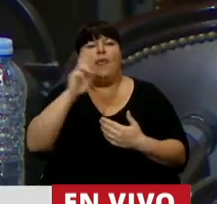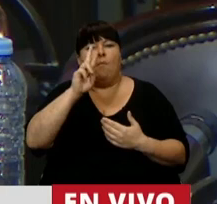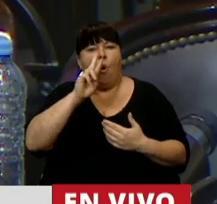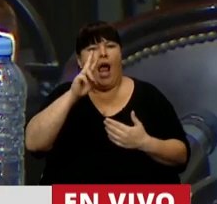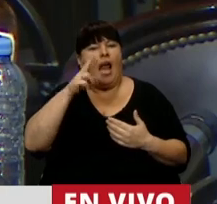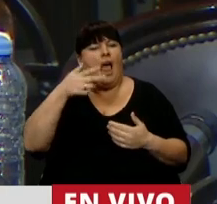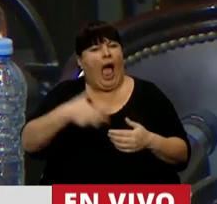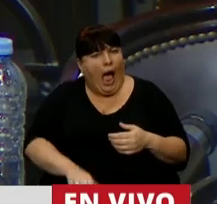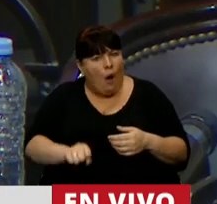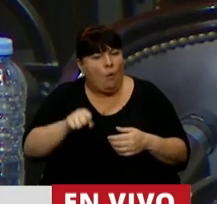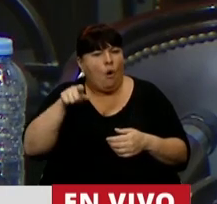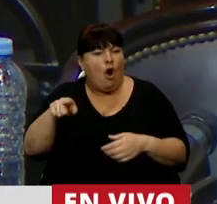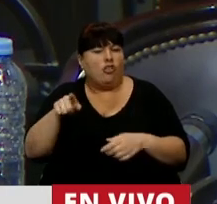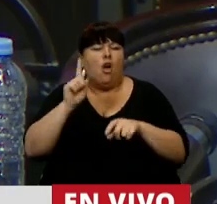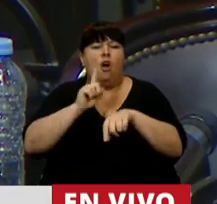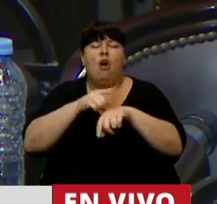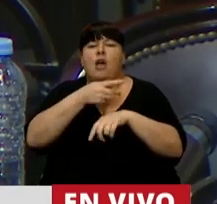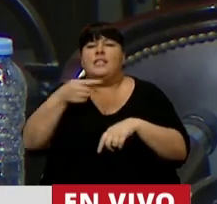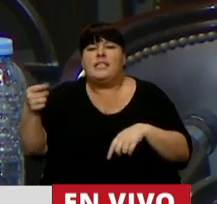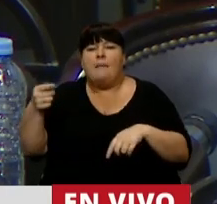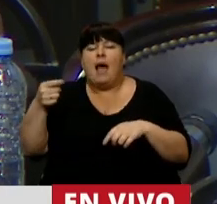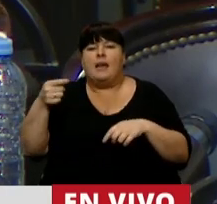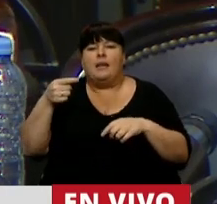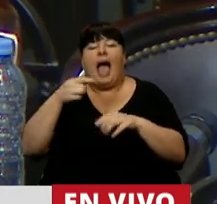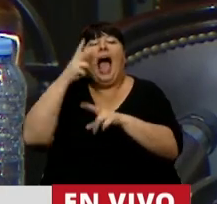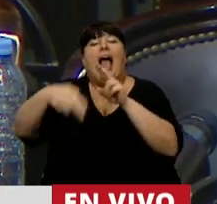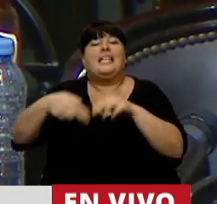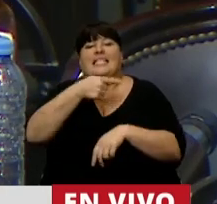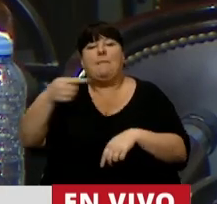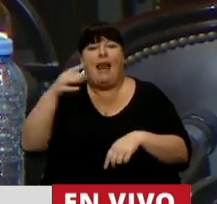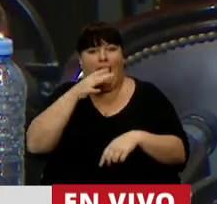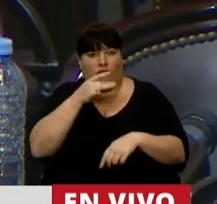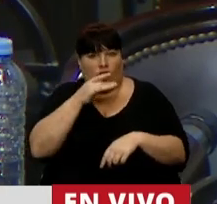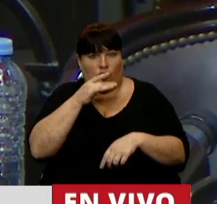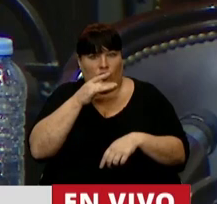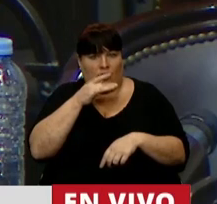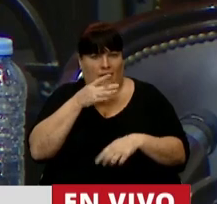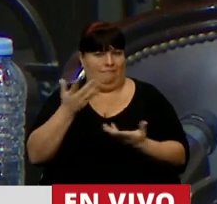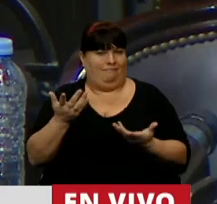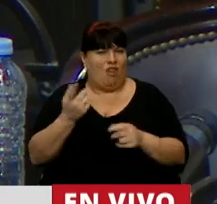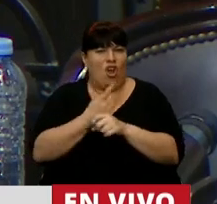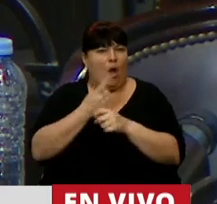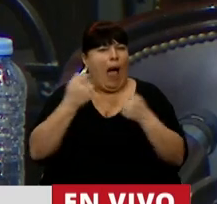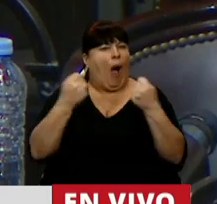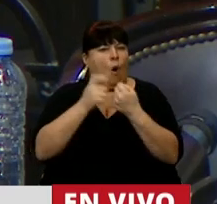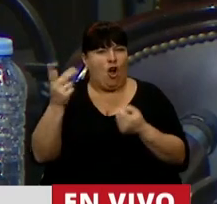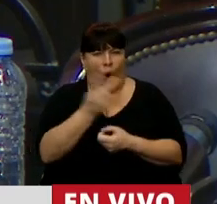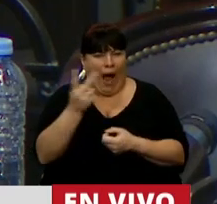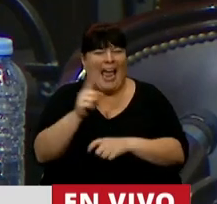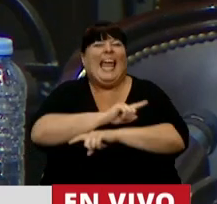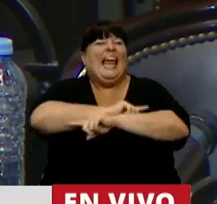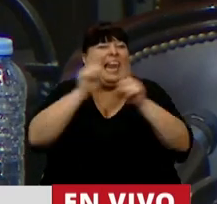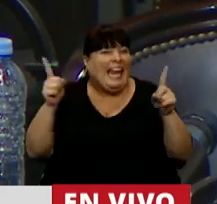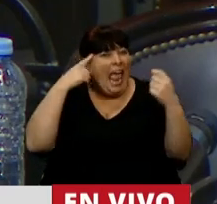una mujer interrumpir su embarazo hasta la semana 14. No pudieron ponerse de acuerdo ni